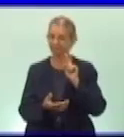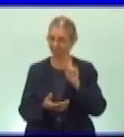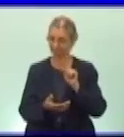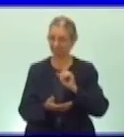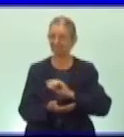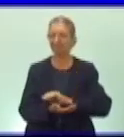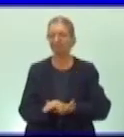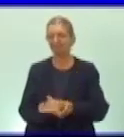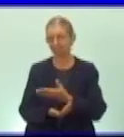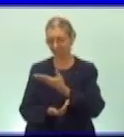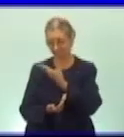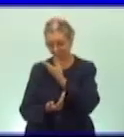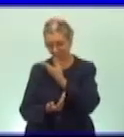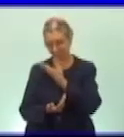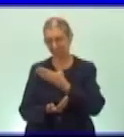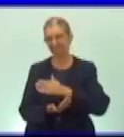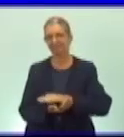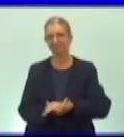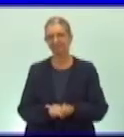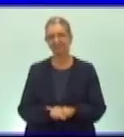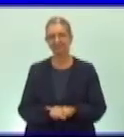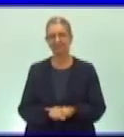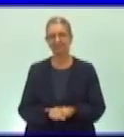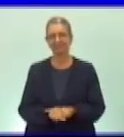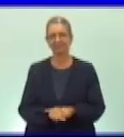realizar en esa sección